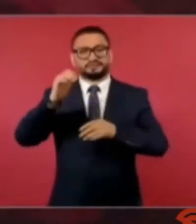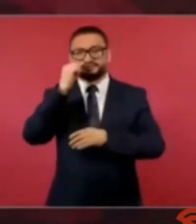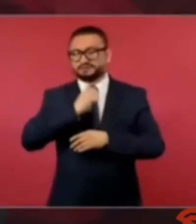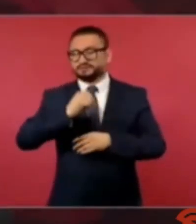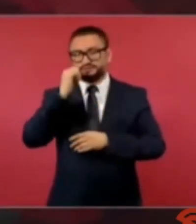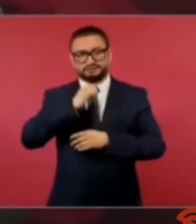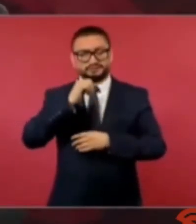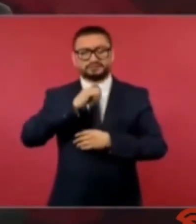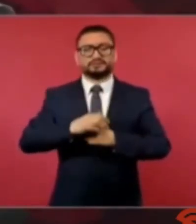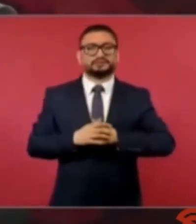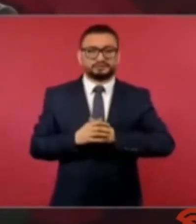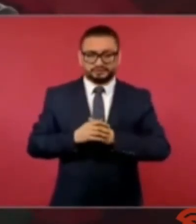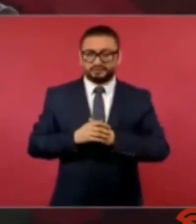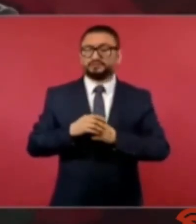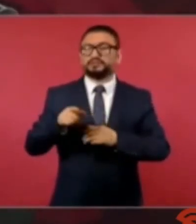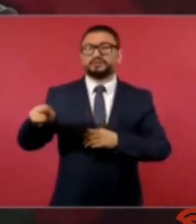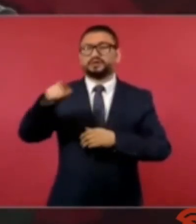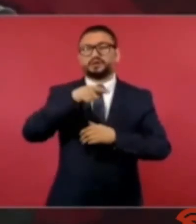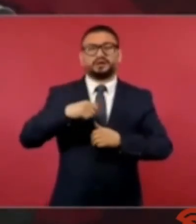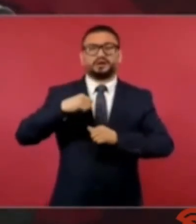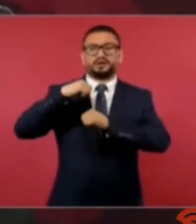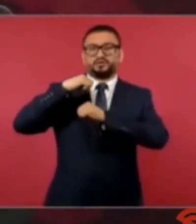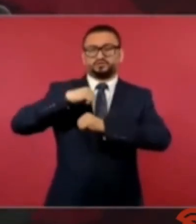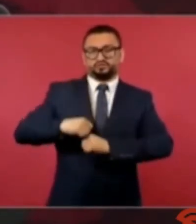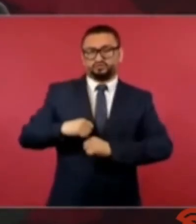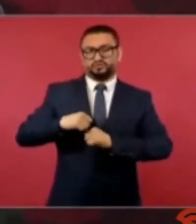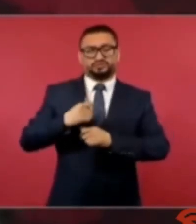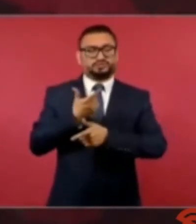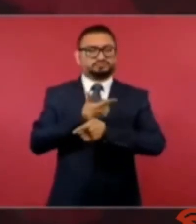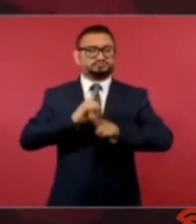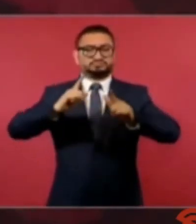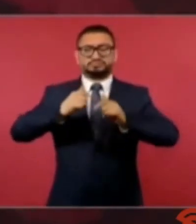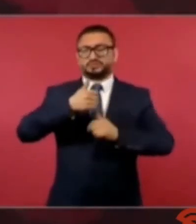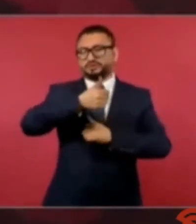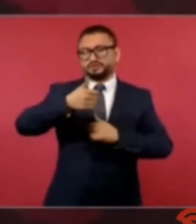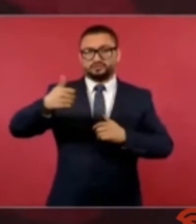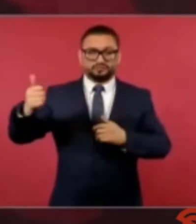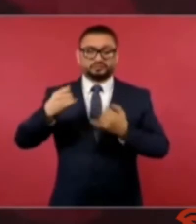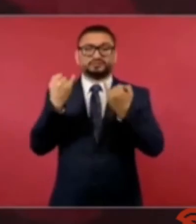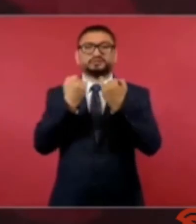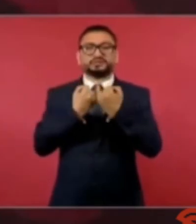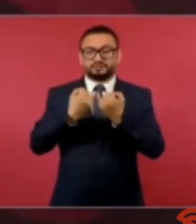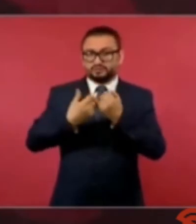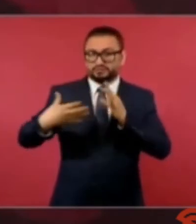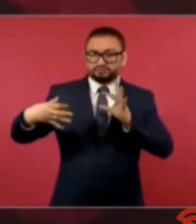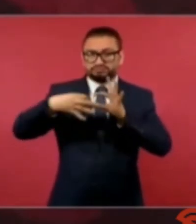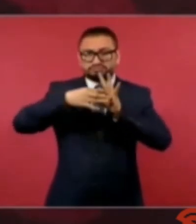pueblos de las naciones y la cooperación económica